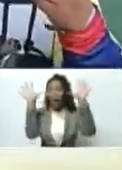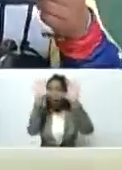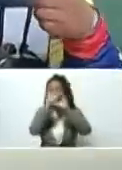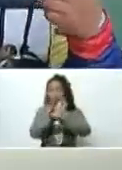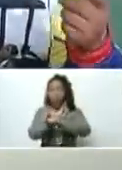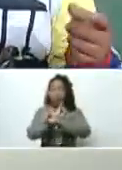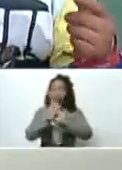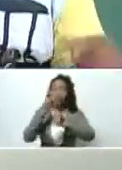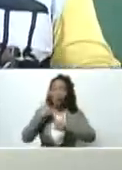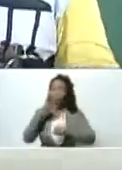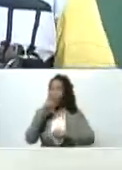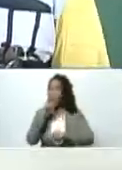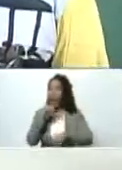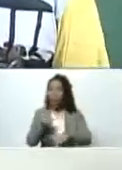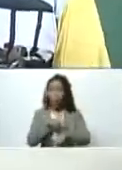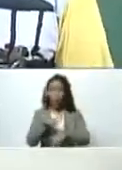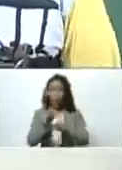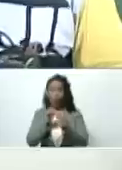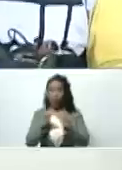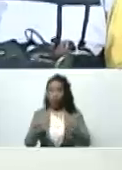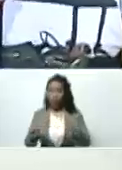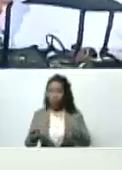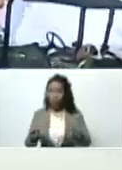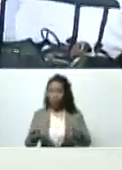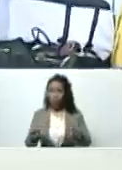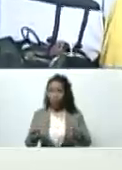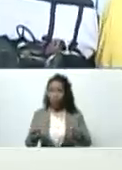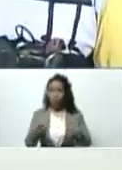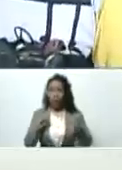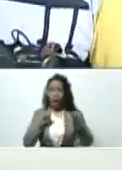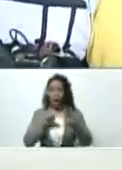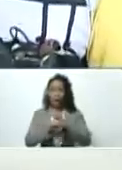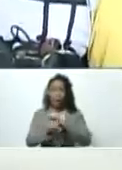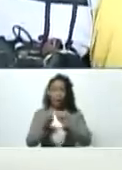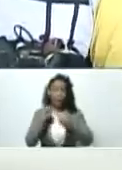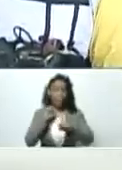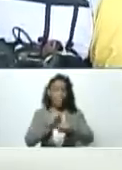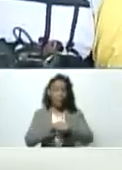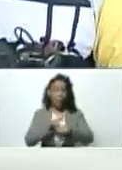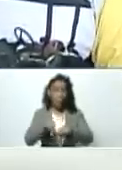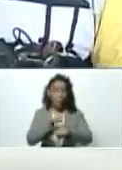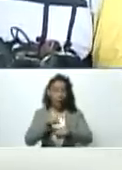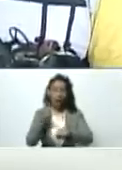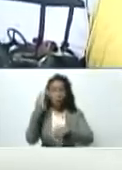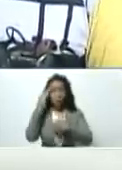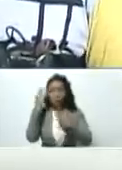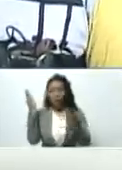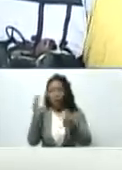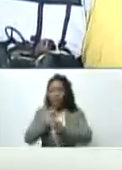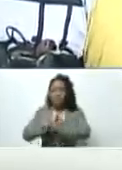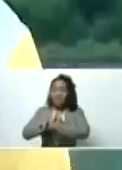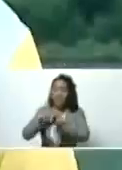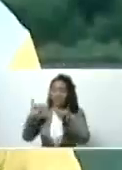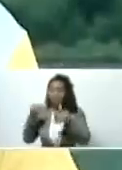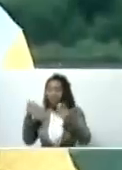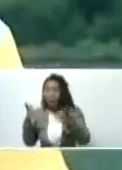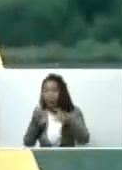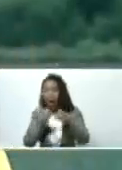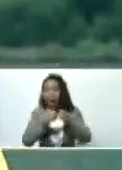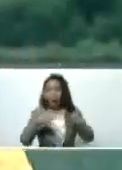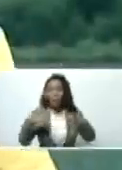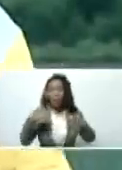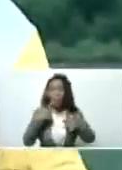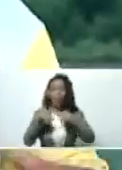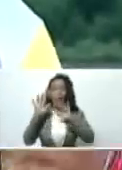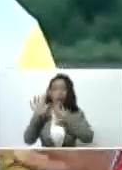tenemos horario fijo presidente entramos a tempranas horas y no sabemos a qué hora salimos del campo pero así